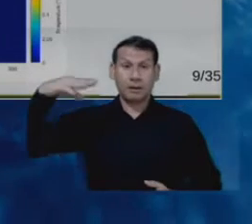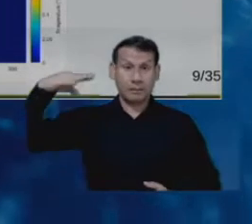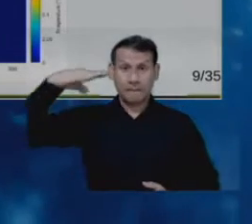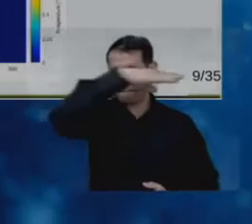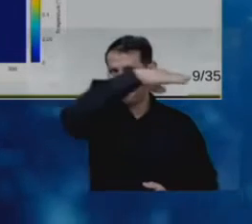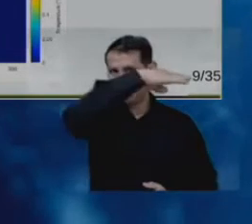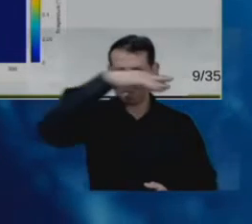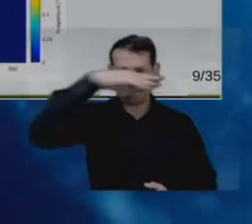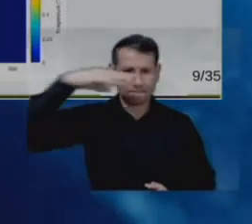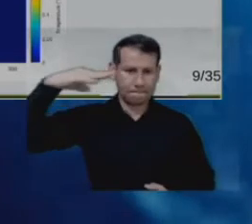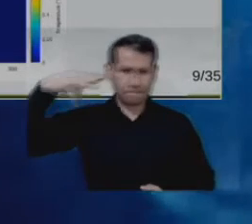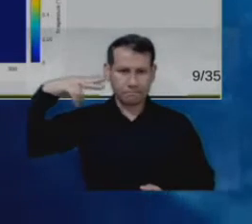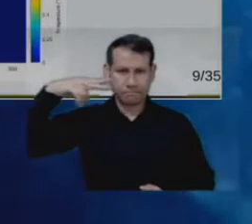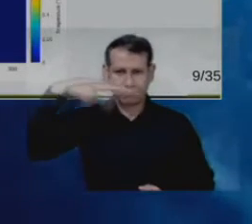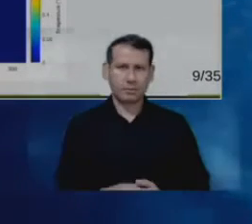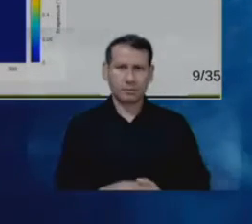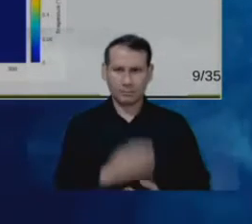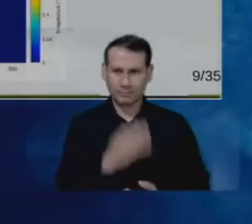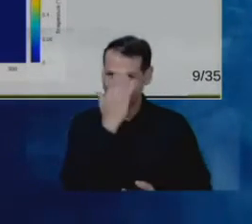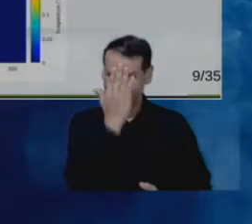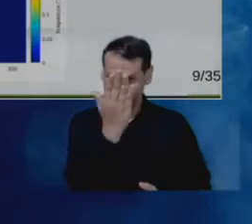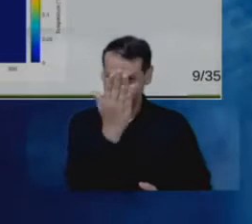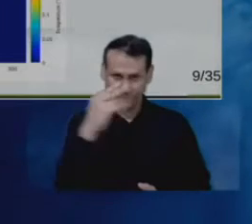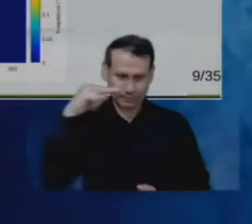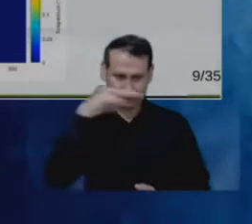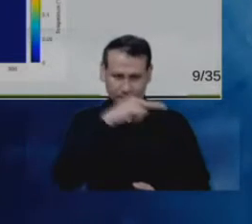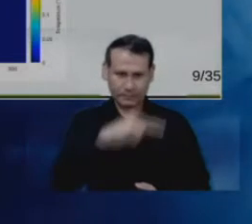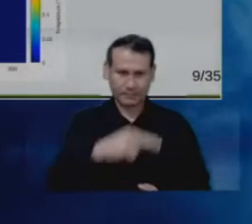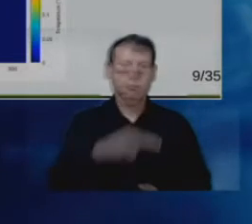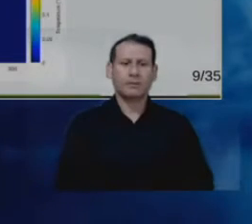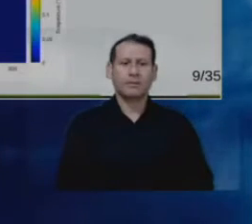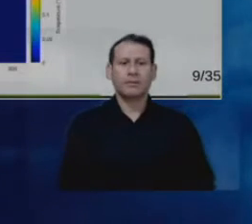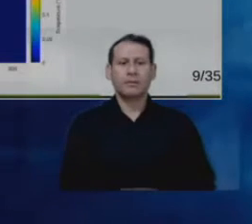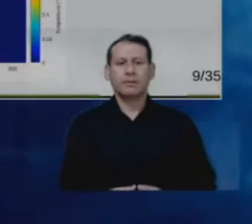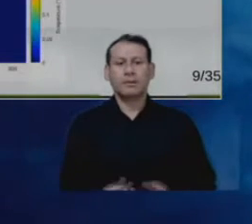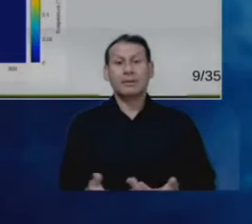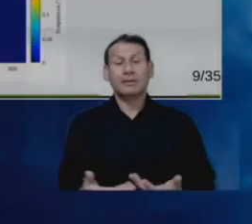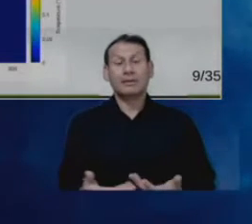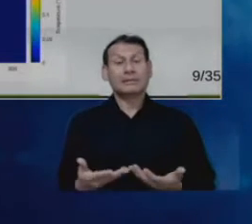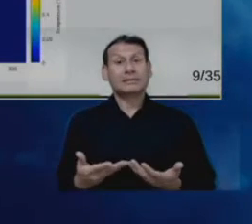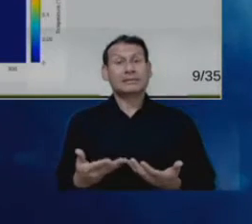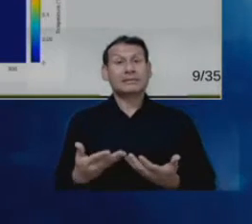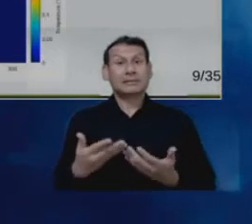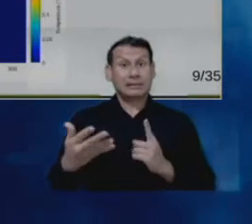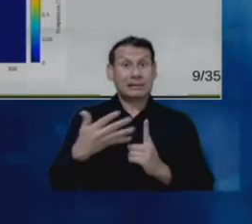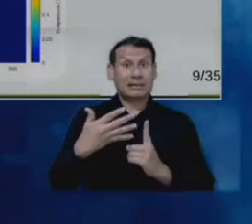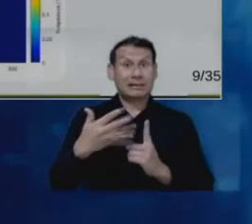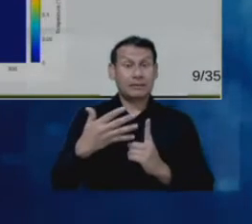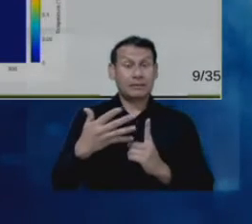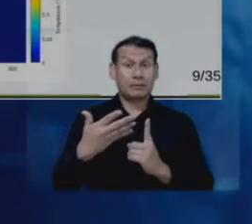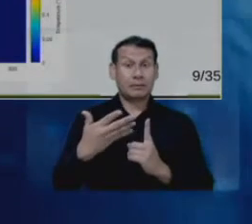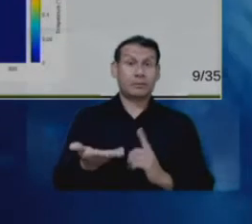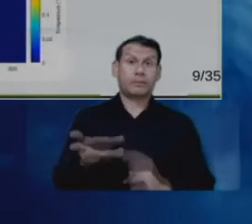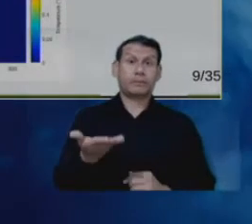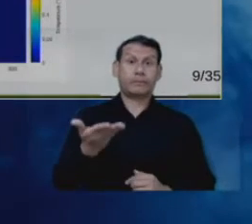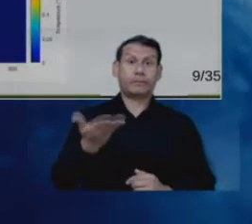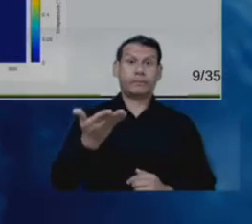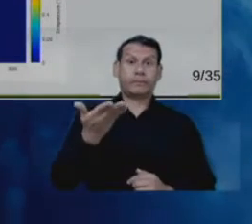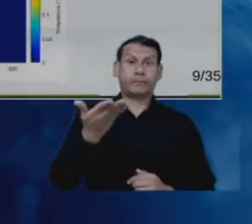persona que está mirando hacia adelante entonces tenemos un aumento de temperatura que realmente es muy reducido estamos hablando de 0